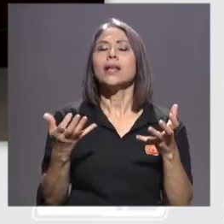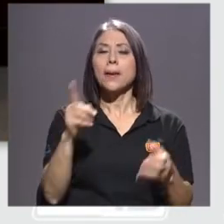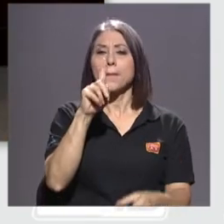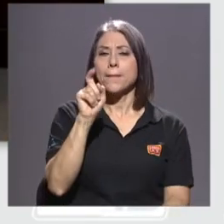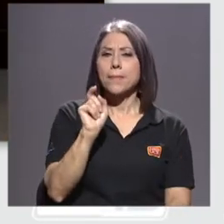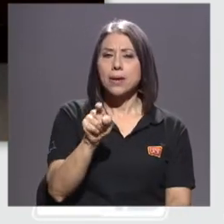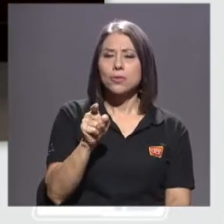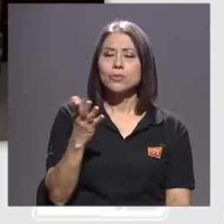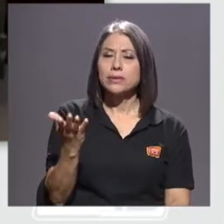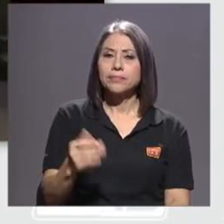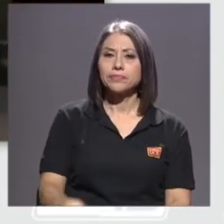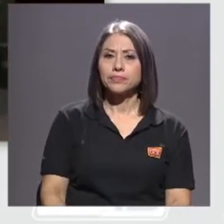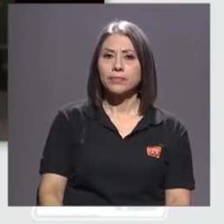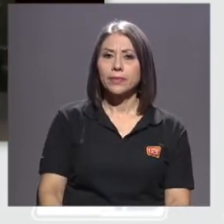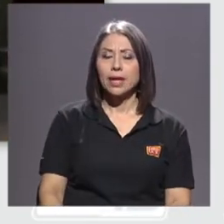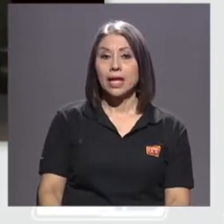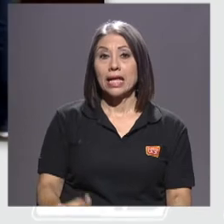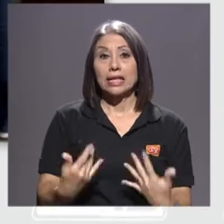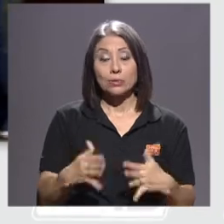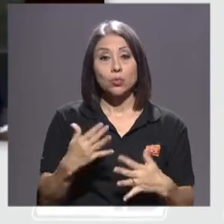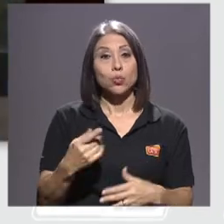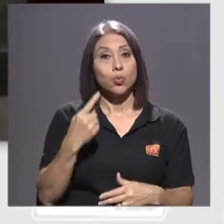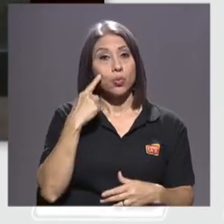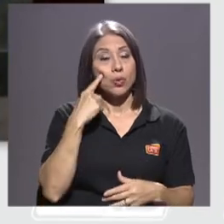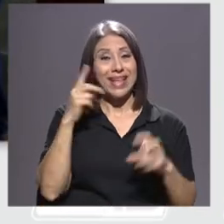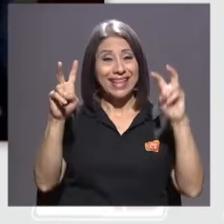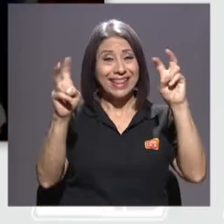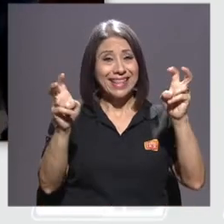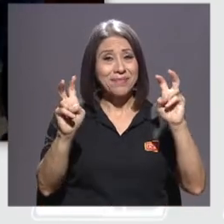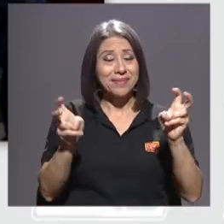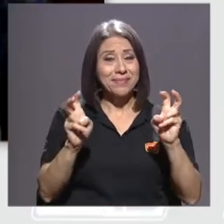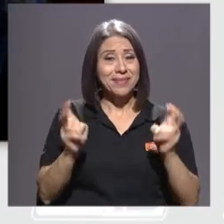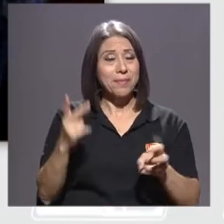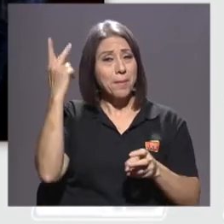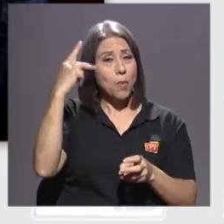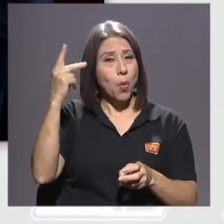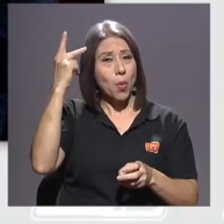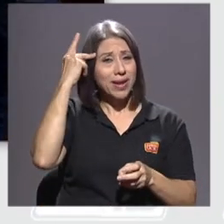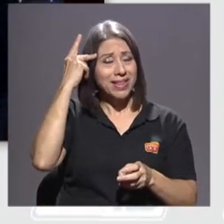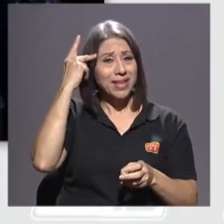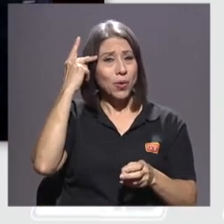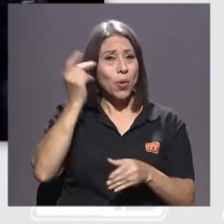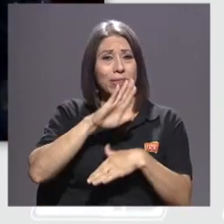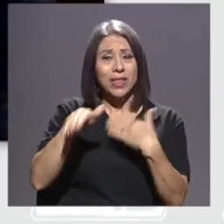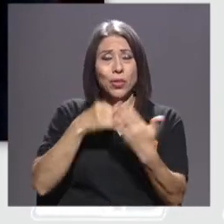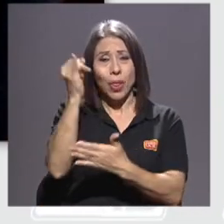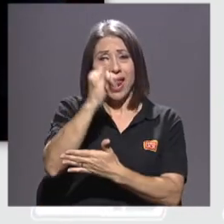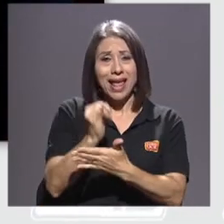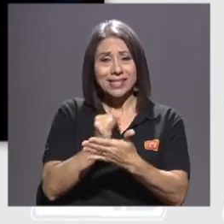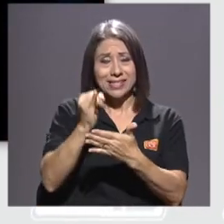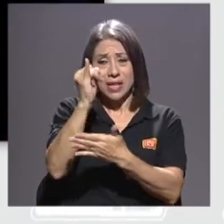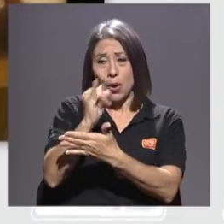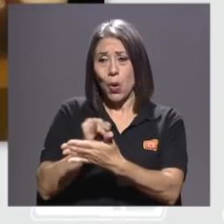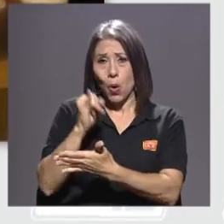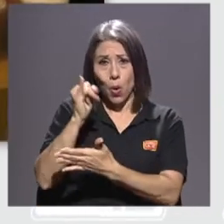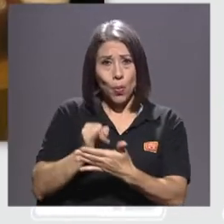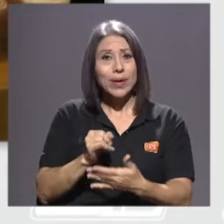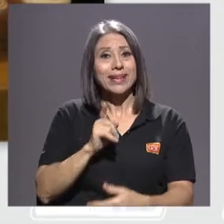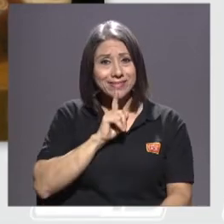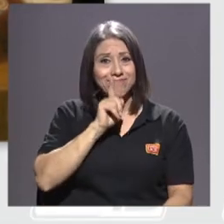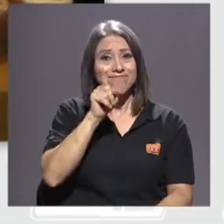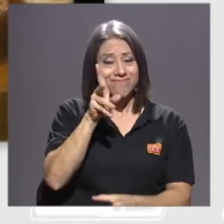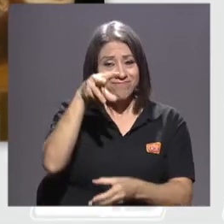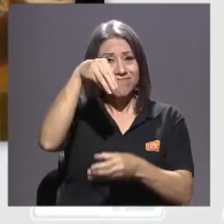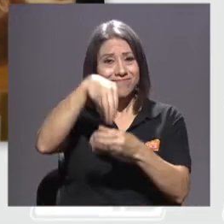nos pueda comentar al respecto. Es innegable el contenido político de todas las obras que ha tenido el artista, ¿verdad? Tal vez usted nos